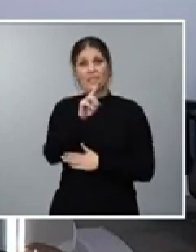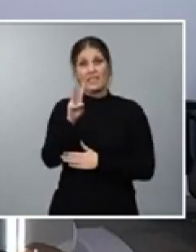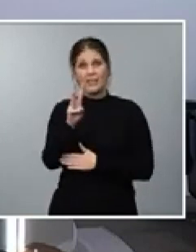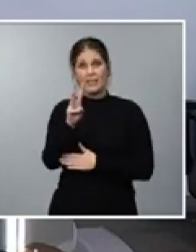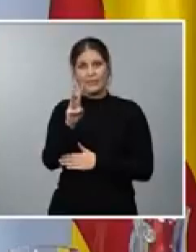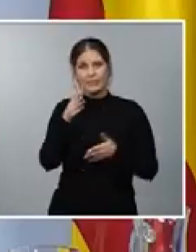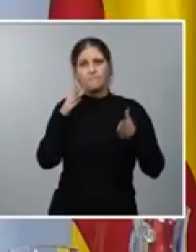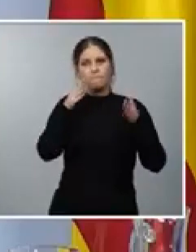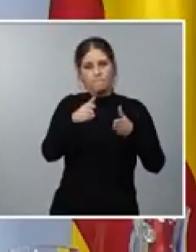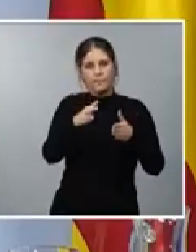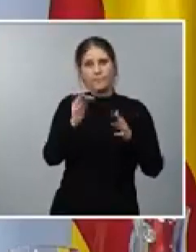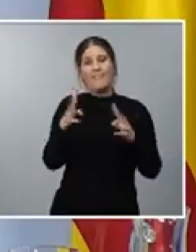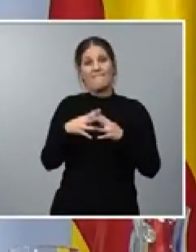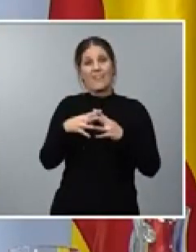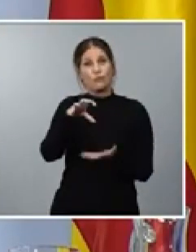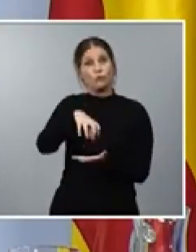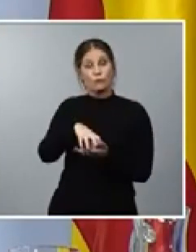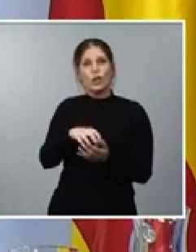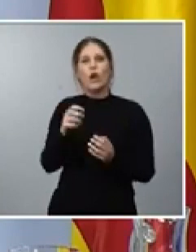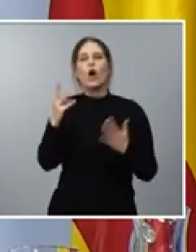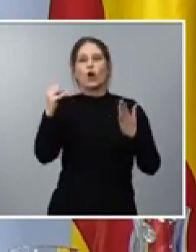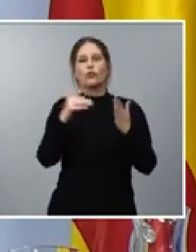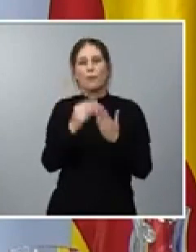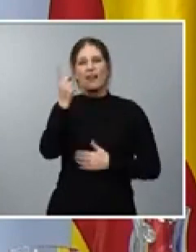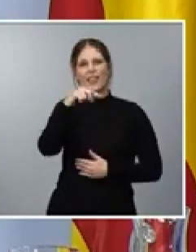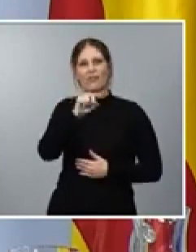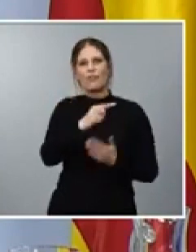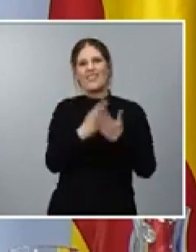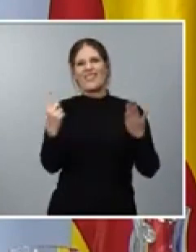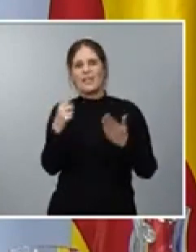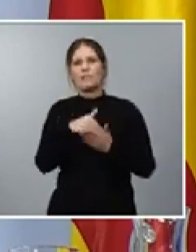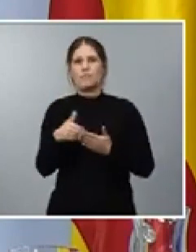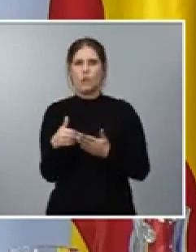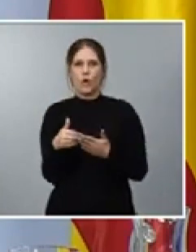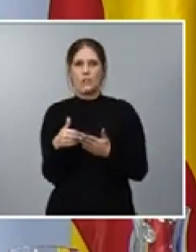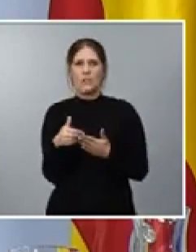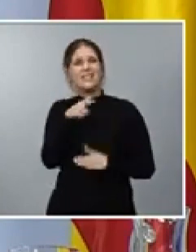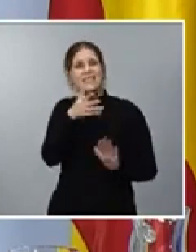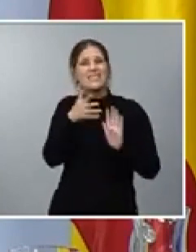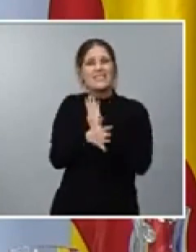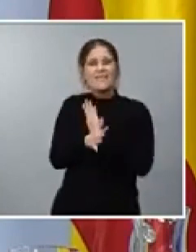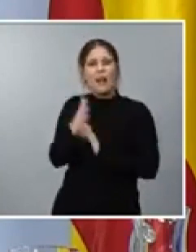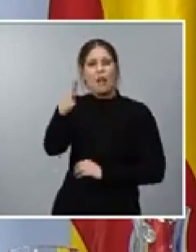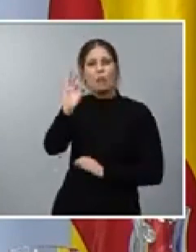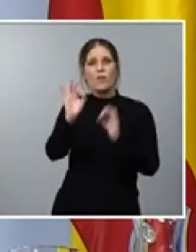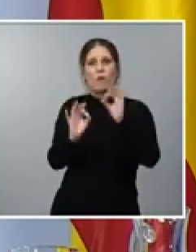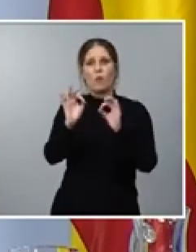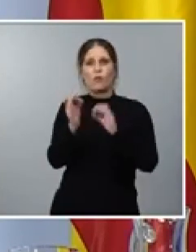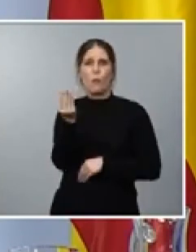infraestructuras 8.116 millones, lo que representa un 50% más.